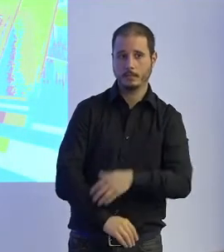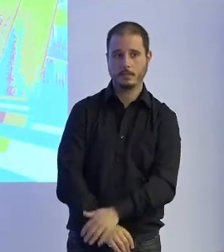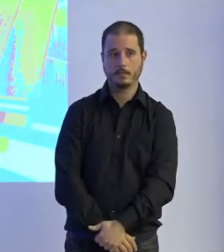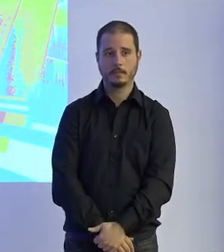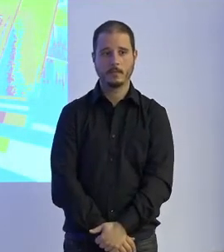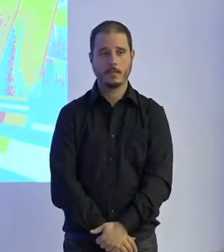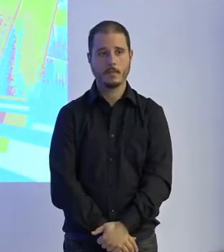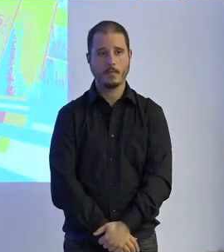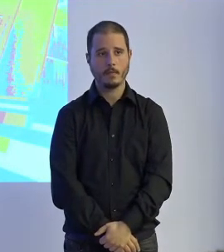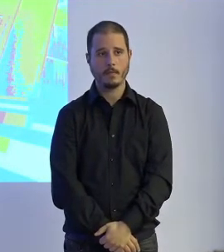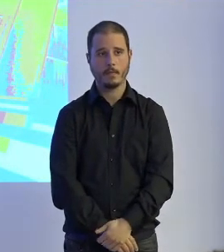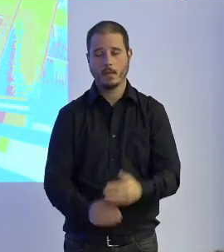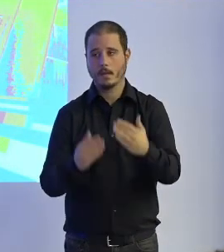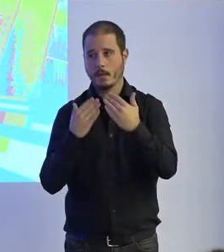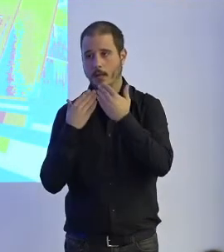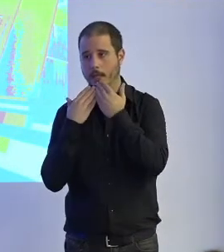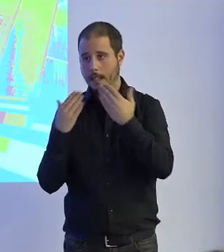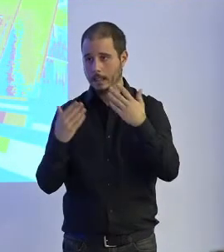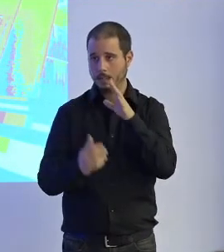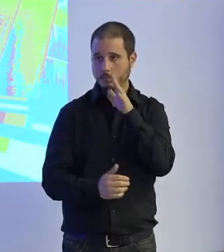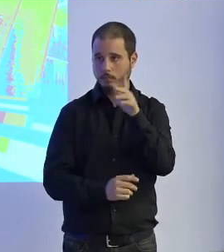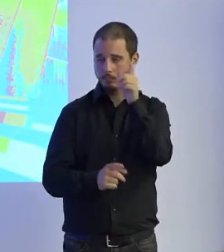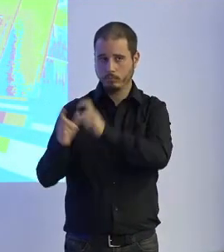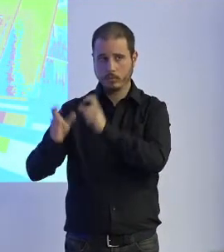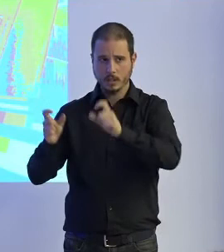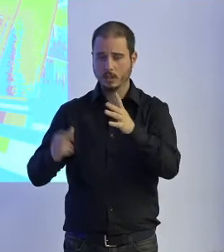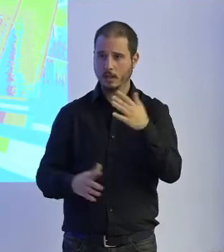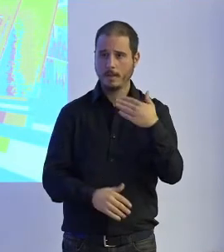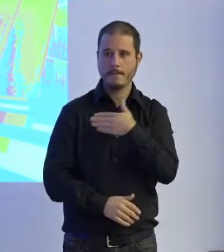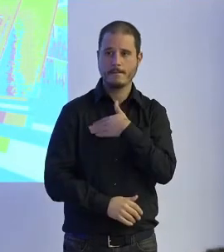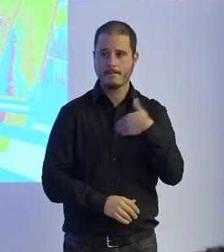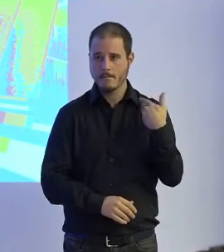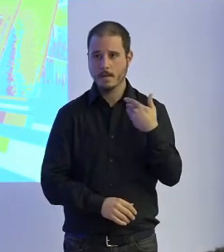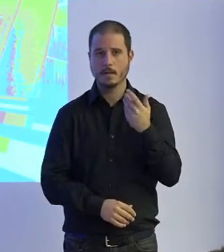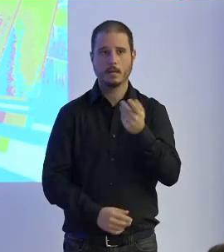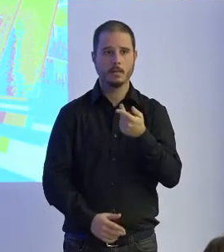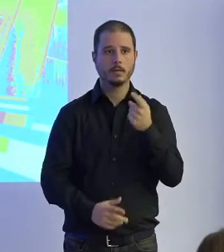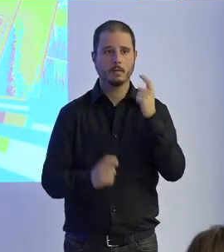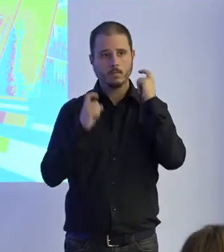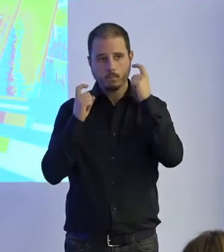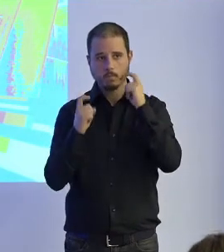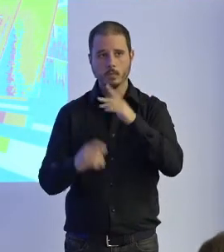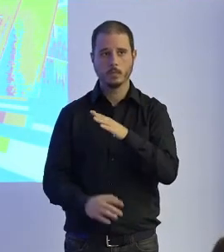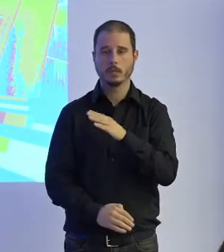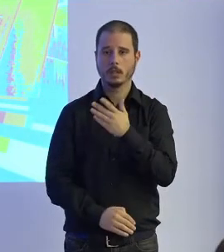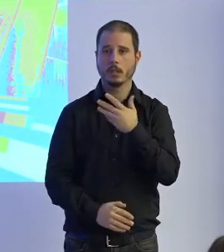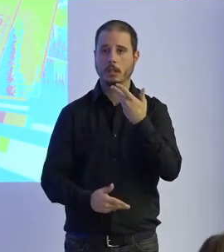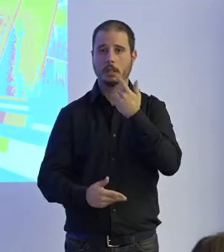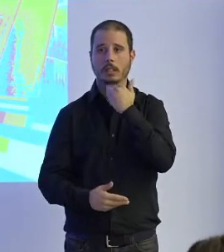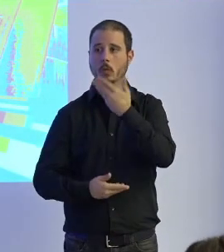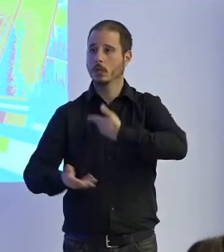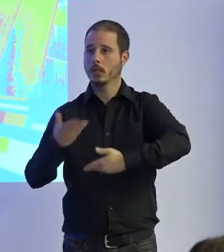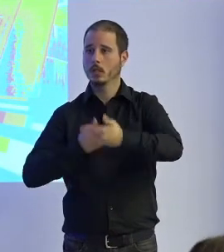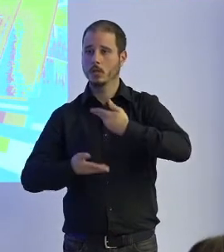y gracias a cabo gente que ha tenido intención y eso y un poco algunas de las colaboraciones han